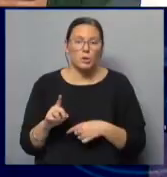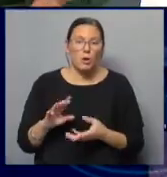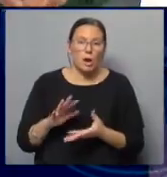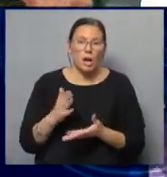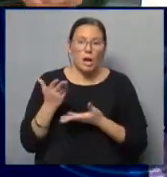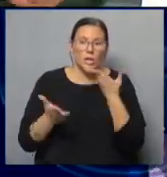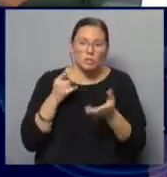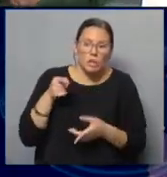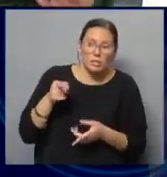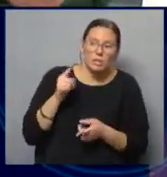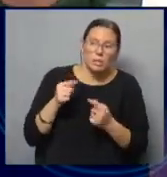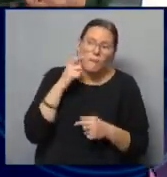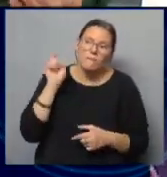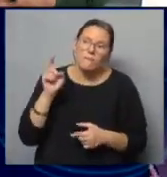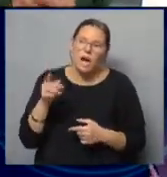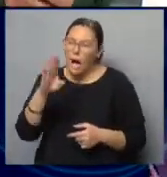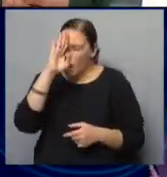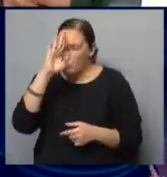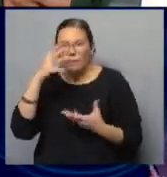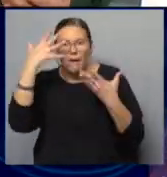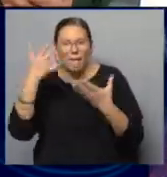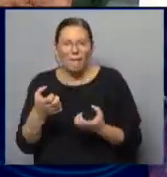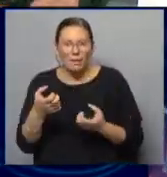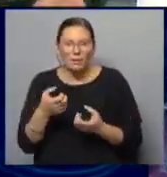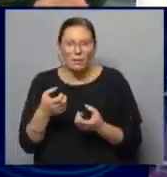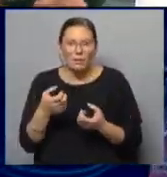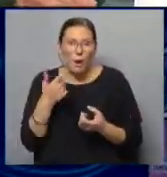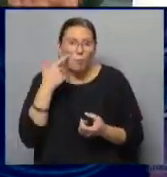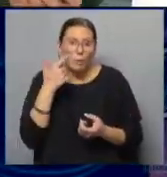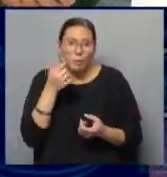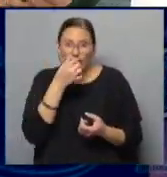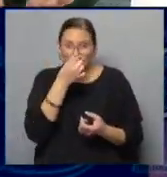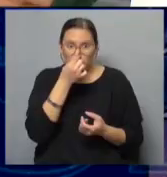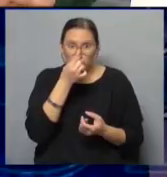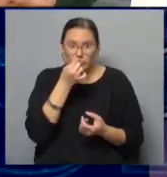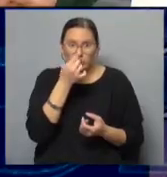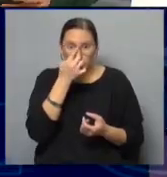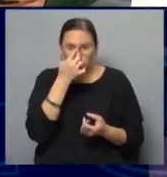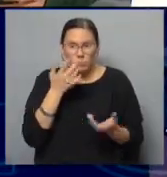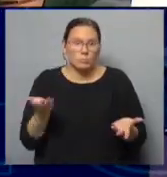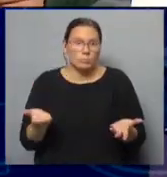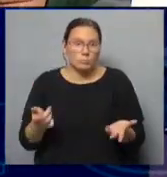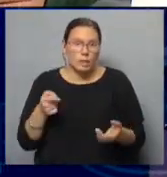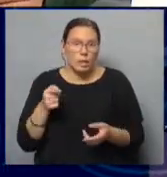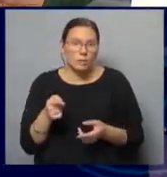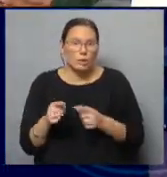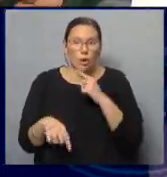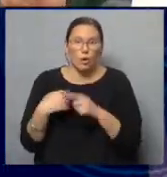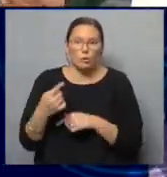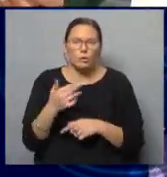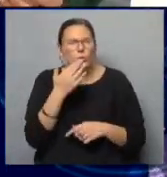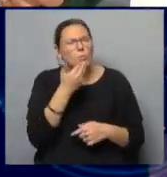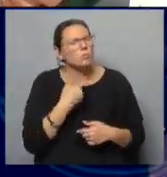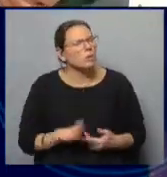enroscando con cosas y las aprendo un poco y las quiero probar. Así que, está. Eso por un lado, el otro no sé ni qué me